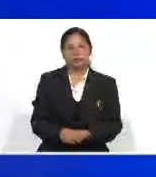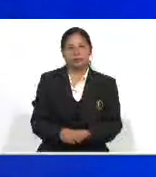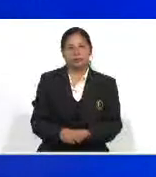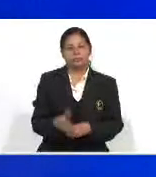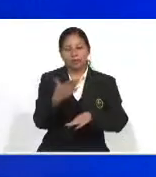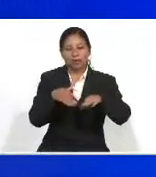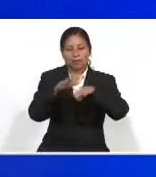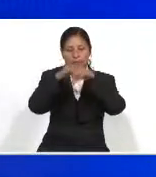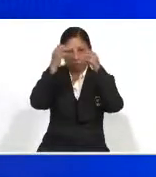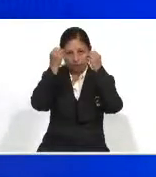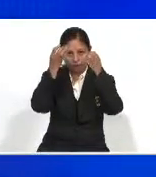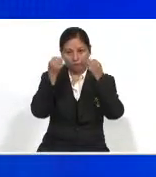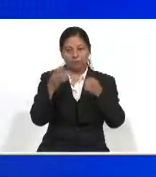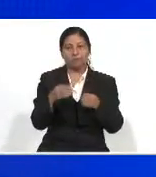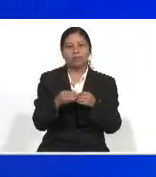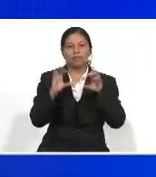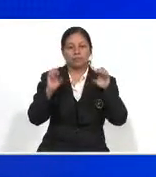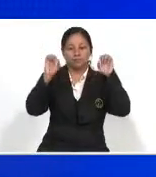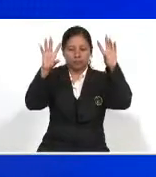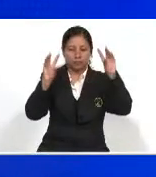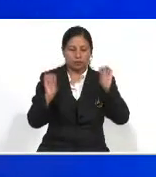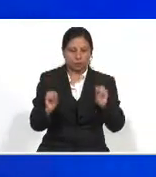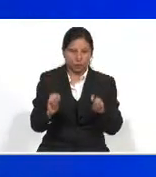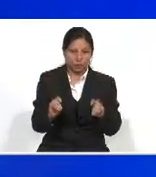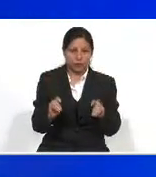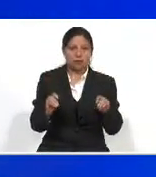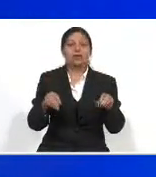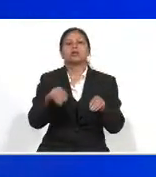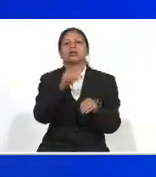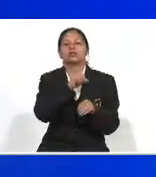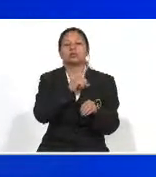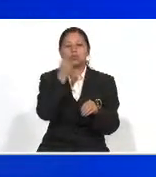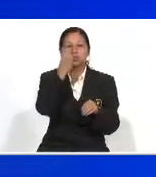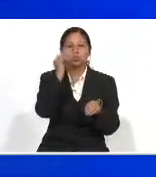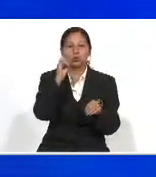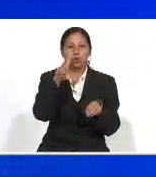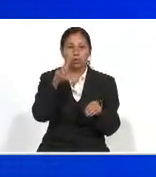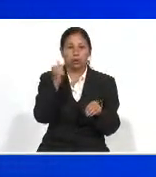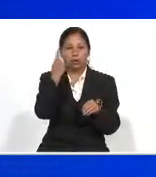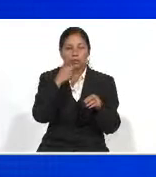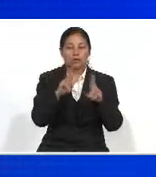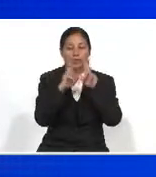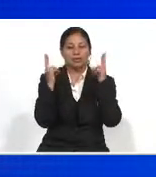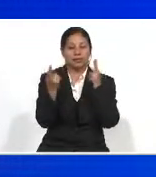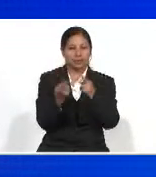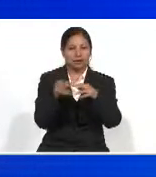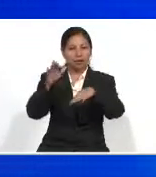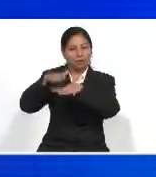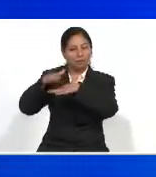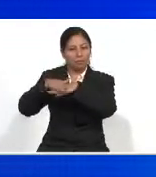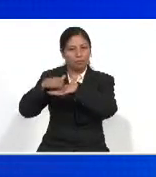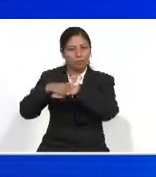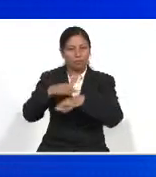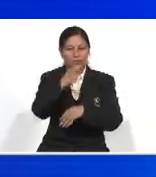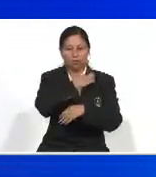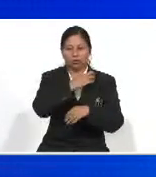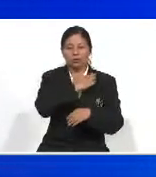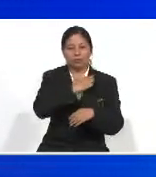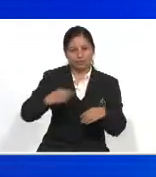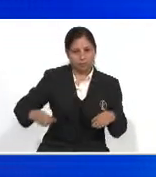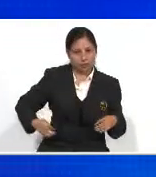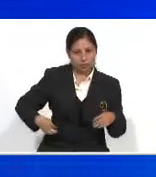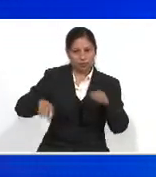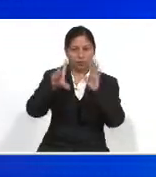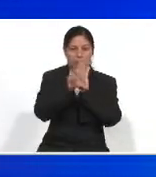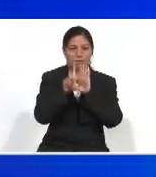En más noticias, la ministra de educación, Claudia Ruiz Casasola, se excusó de asistir a la reunión que había sido convocada por la presidenta de la Comisión